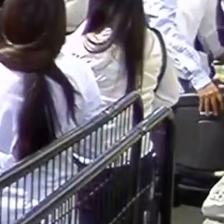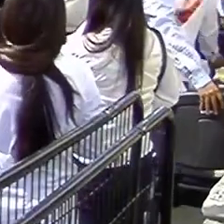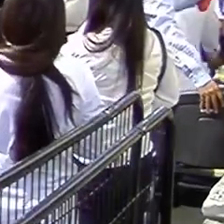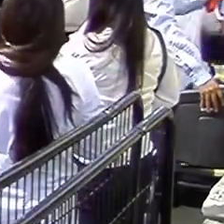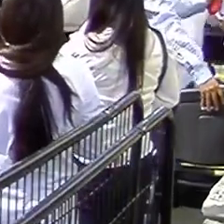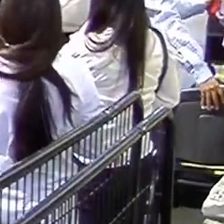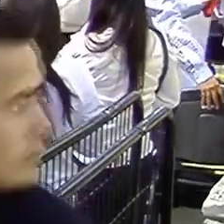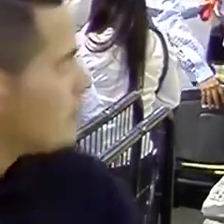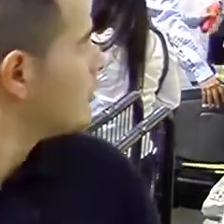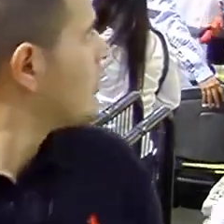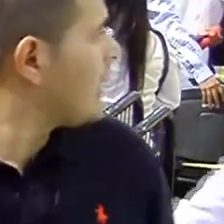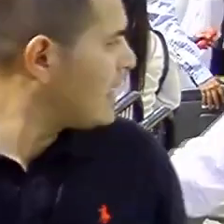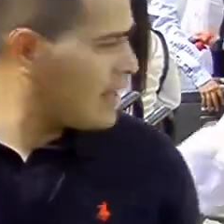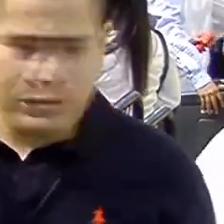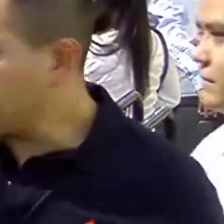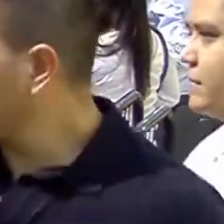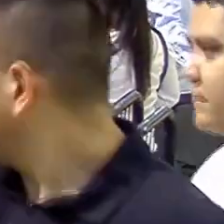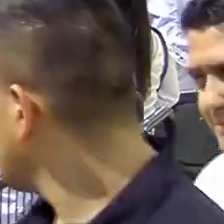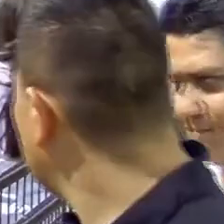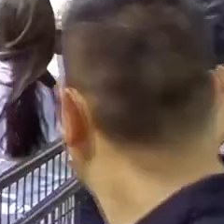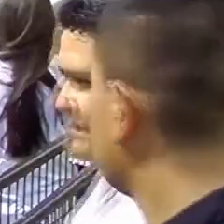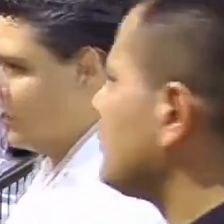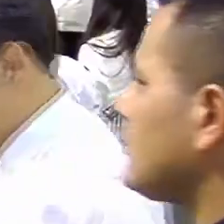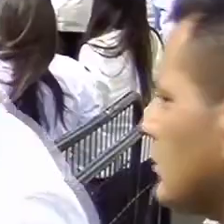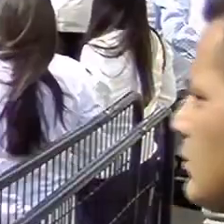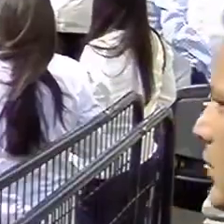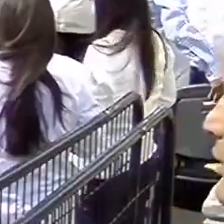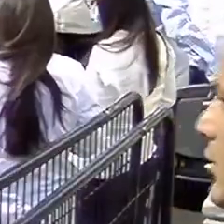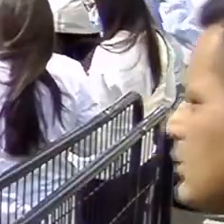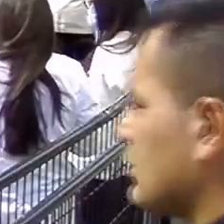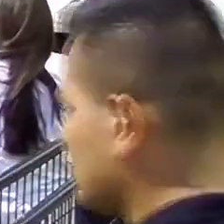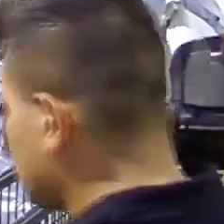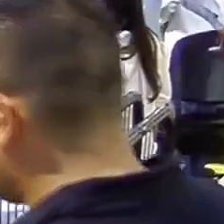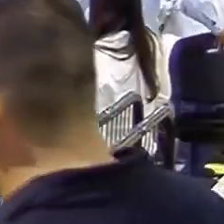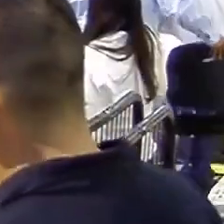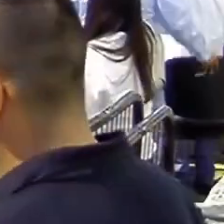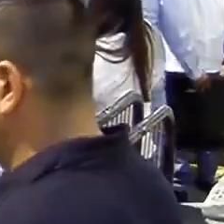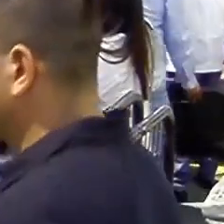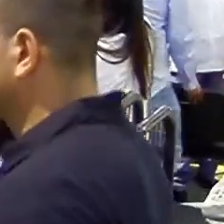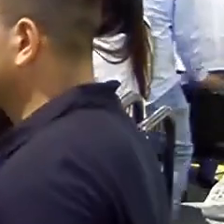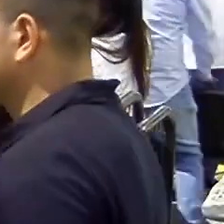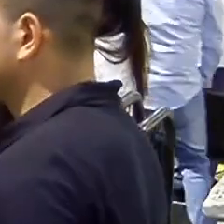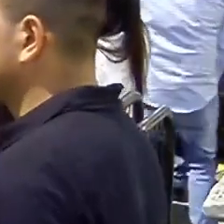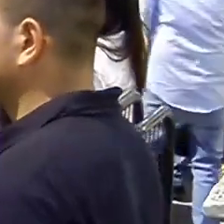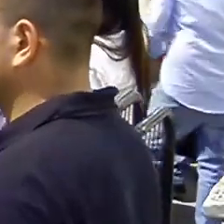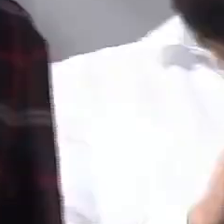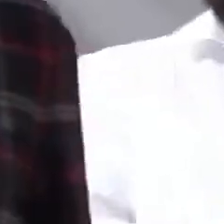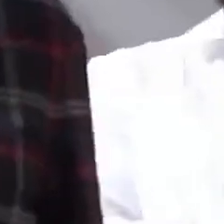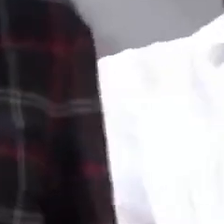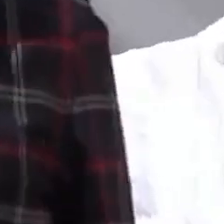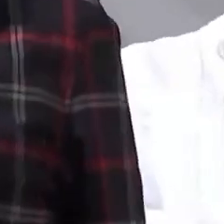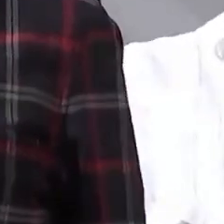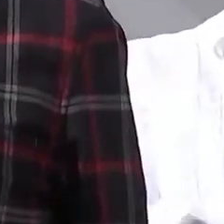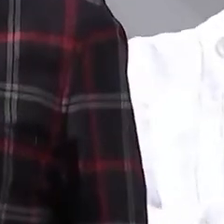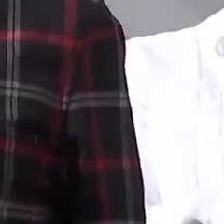constitucional de los Estados Unidos Mexicanos, licenciado Andrés Manuel López Obrador.